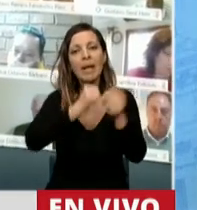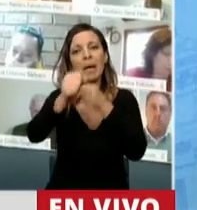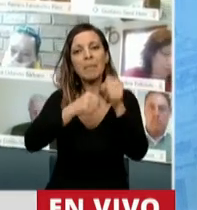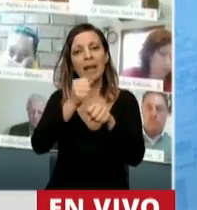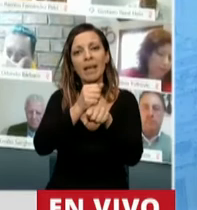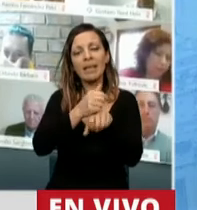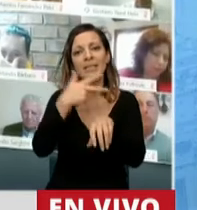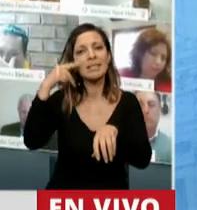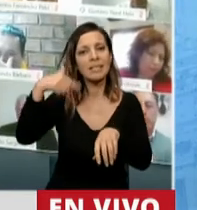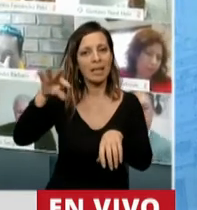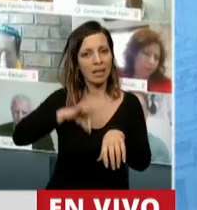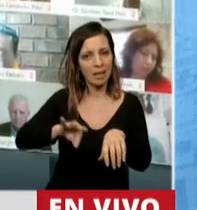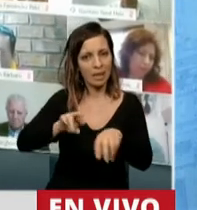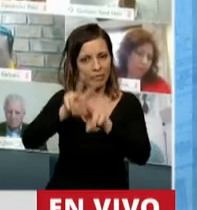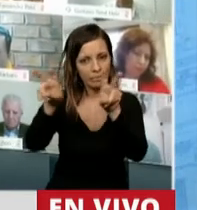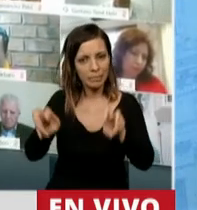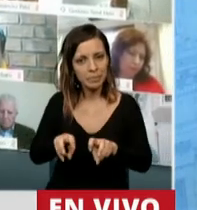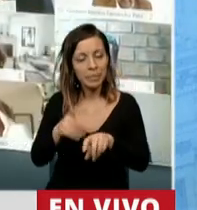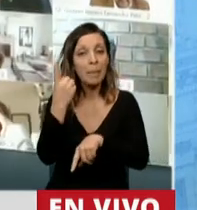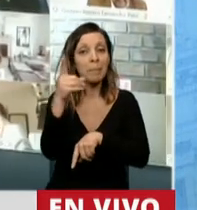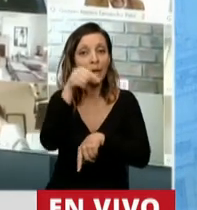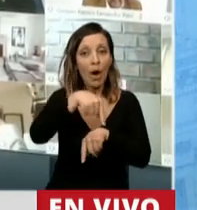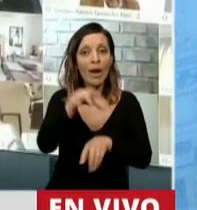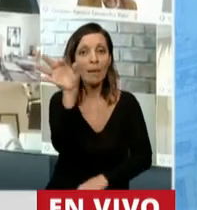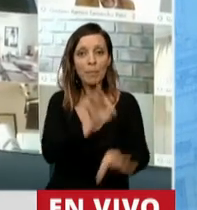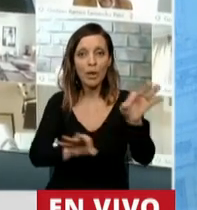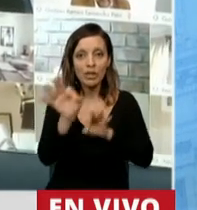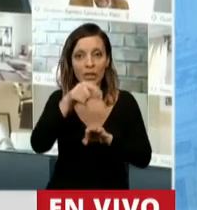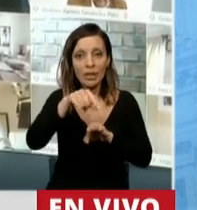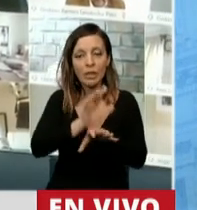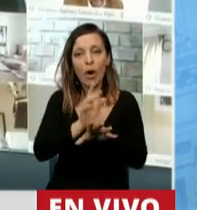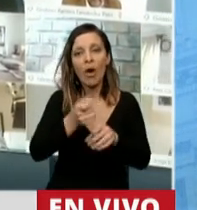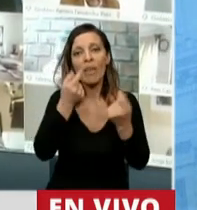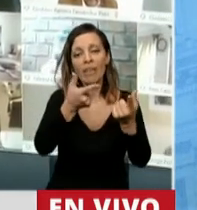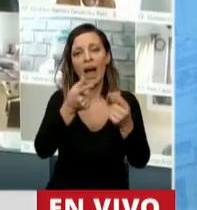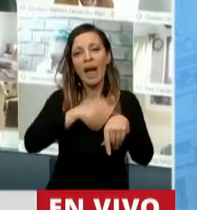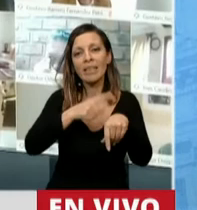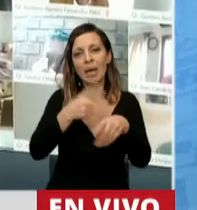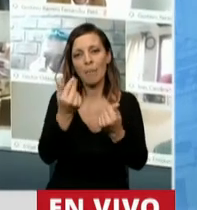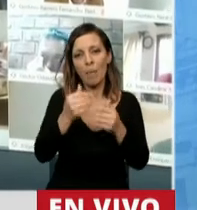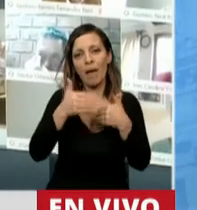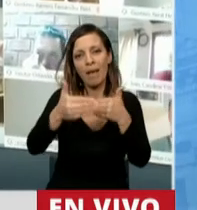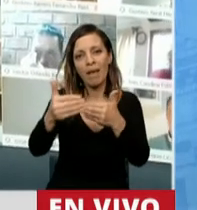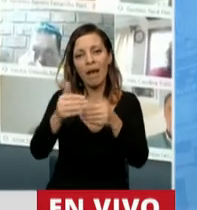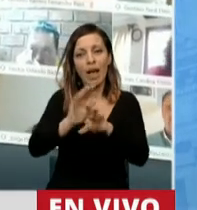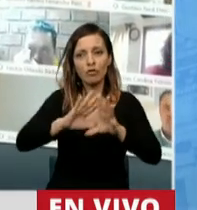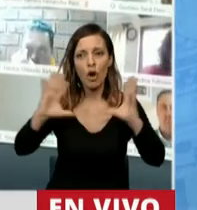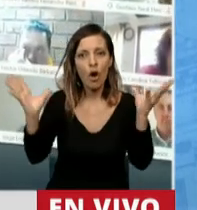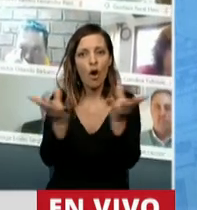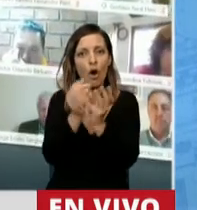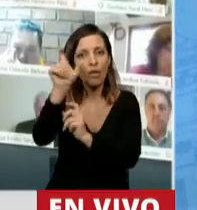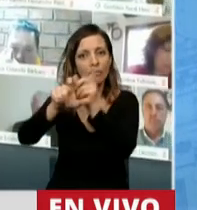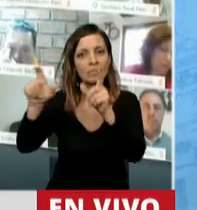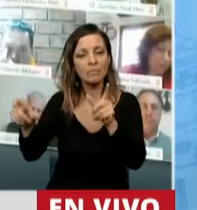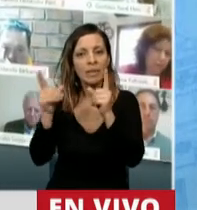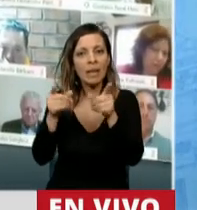fines de lucro. En cambio, el proyecto en análisis promueve la moratoria hacia la totalidad de los contribuyentes y